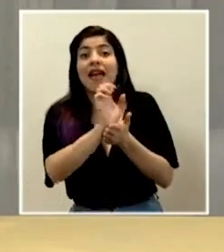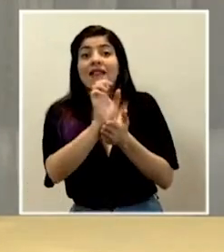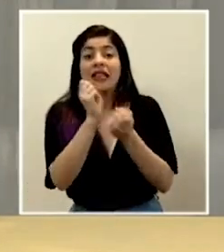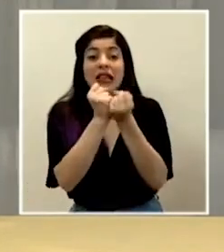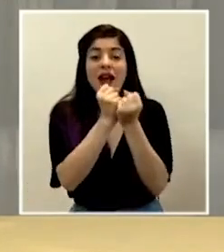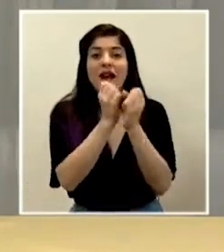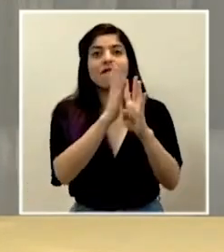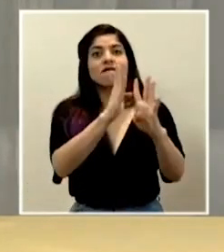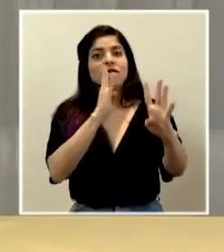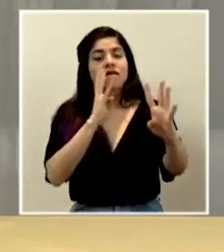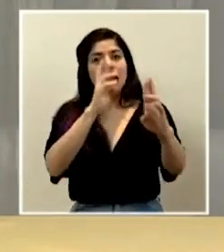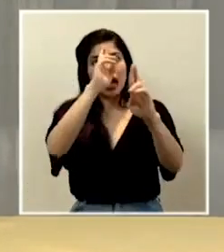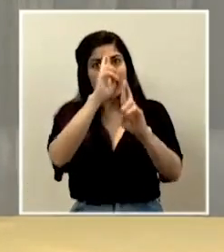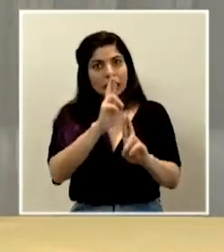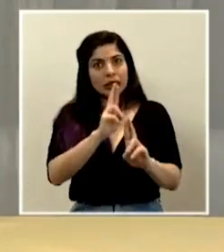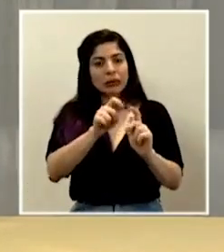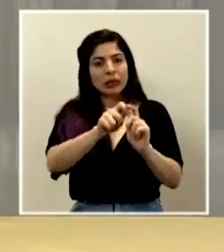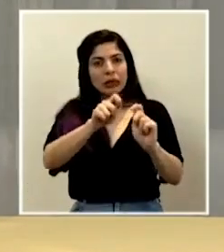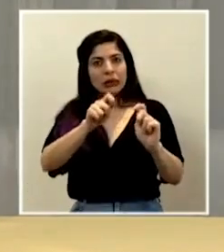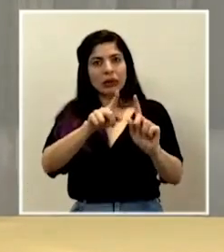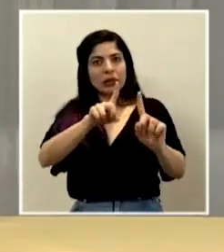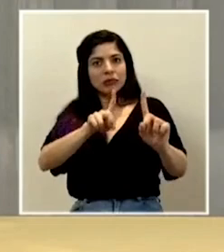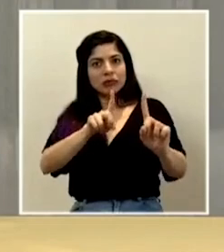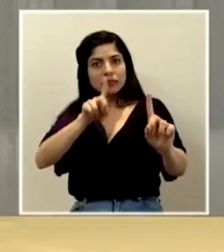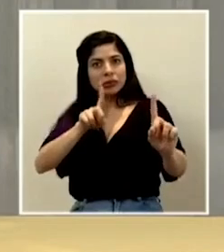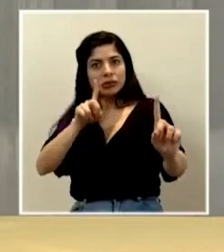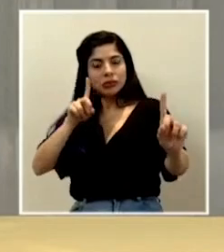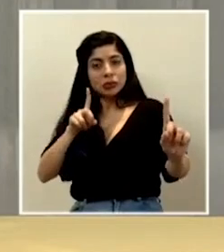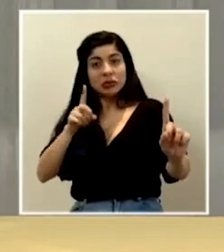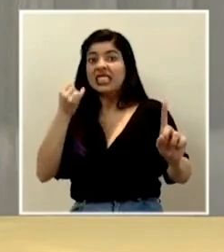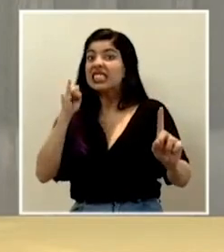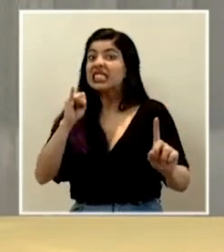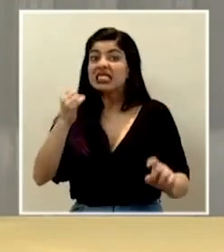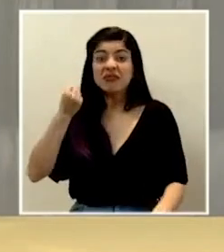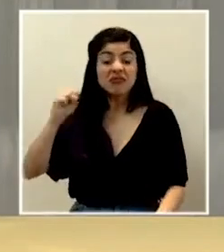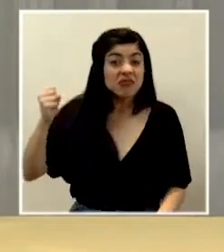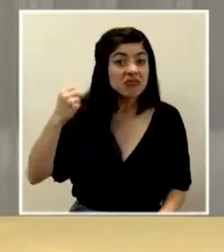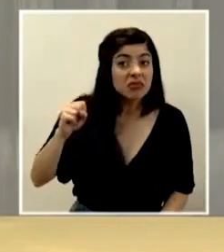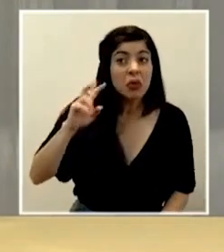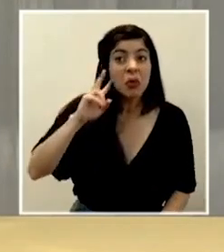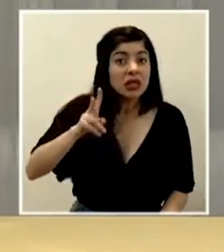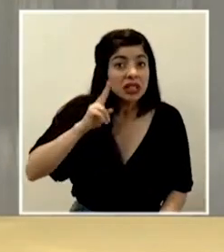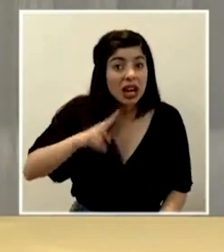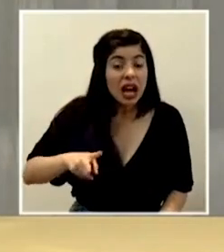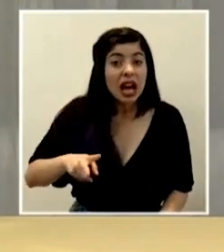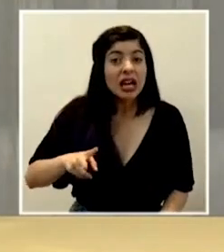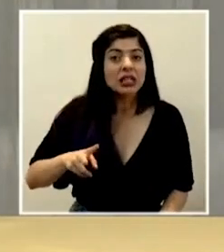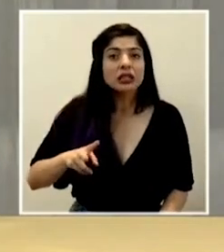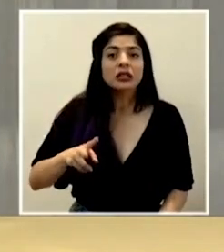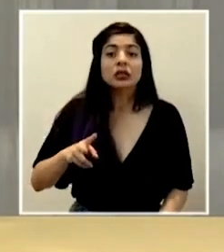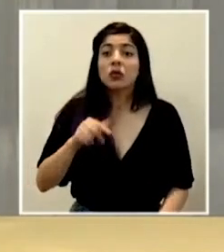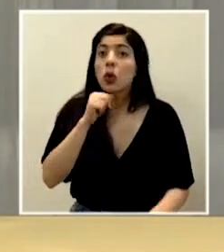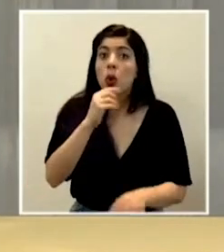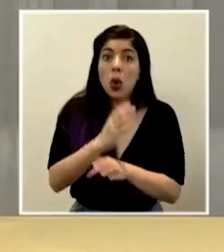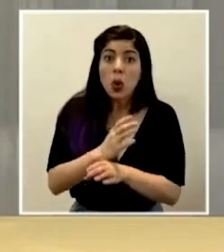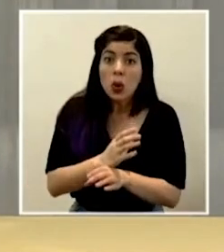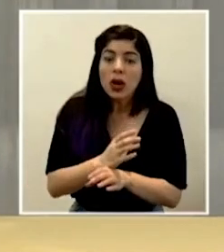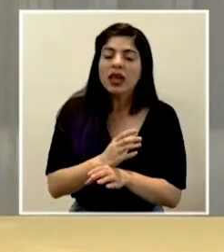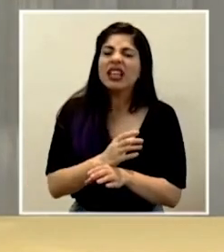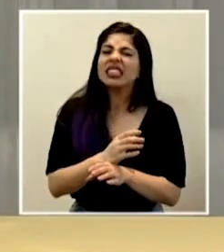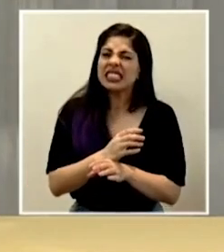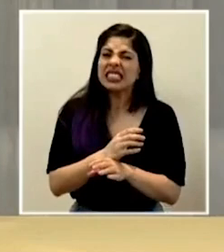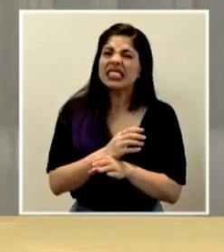filas se respeten en lo que es 1.8 metros, si no hacemos ese tipo de cuidados, tendremos que